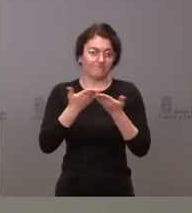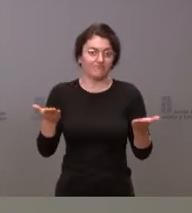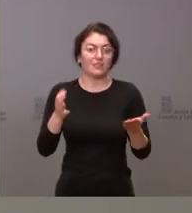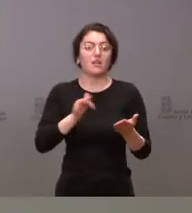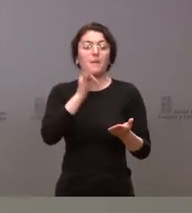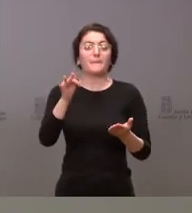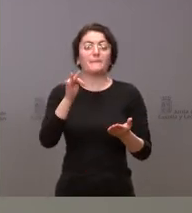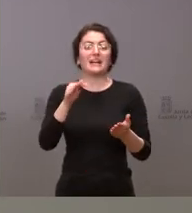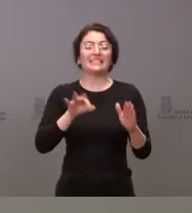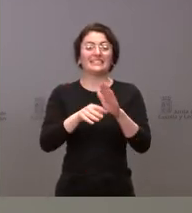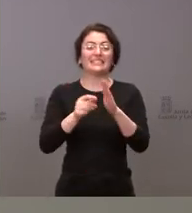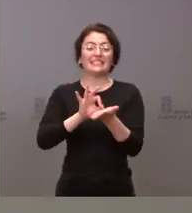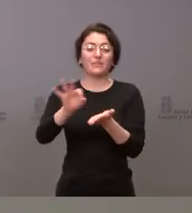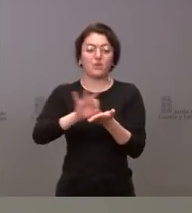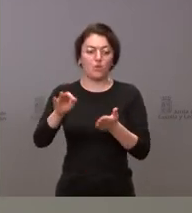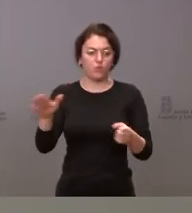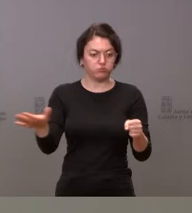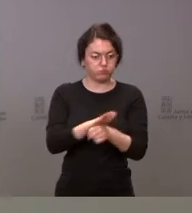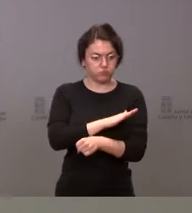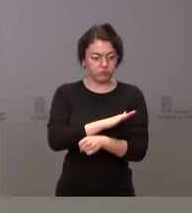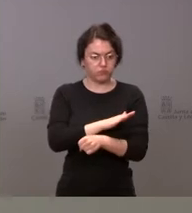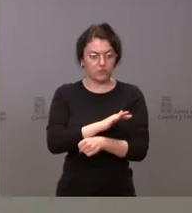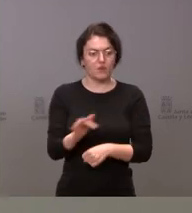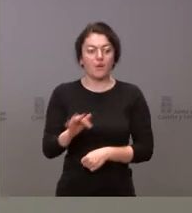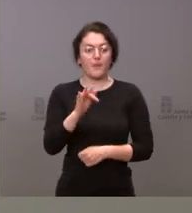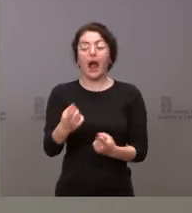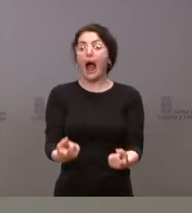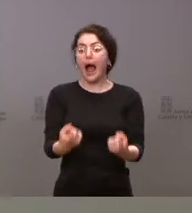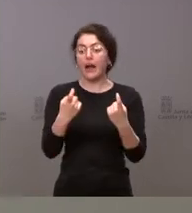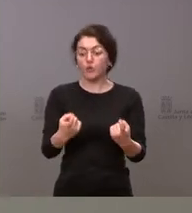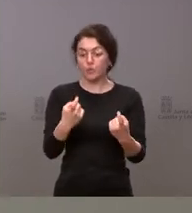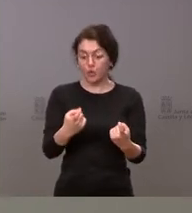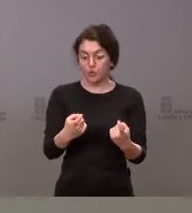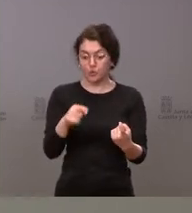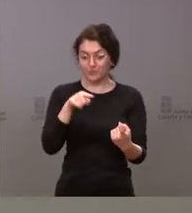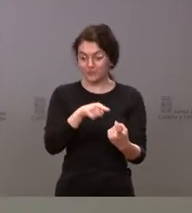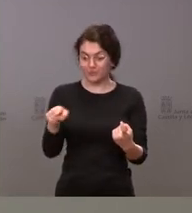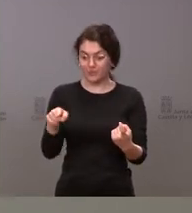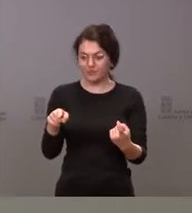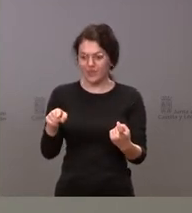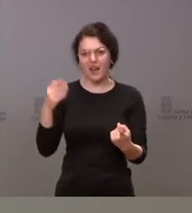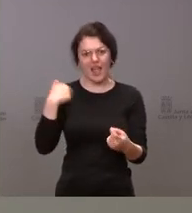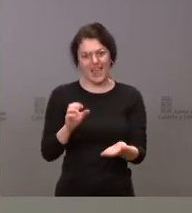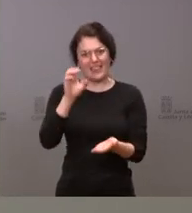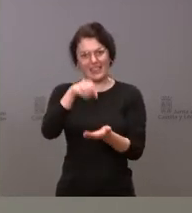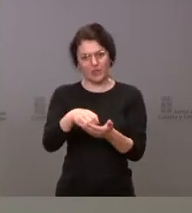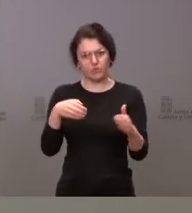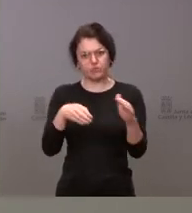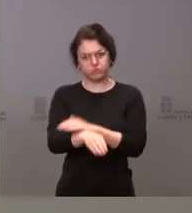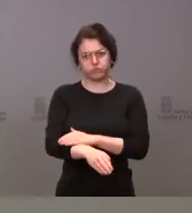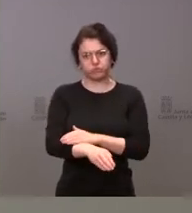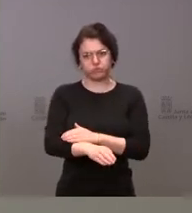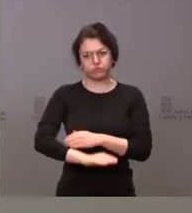la calidad de los alumnos. Alumnos que han estado, vuelvo a decir, en estos centros durante muchos años y van a seguir estando en cero o dos años.